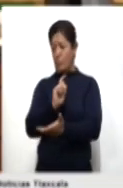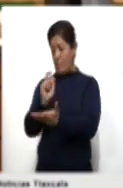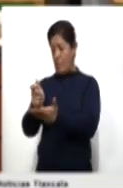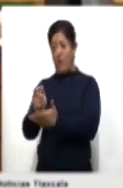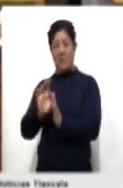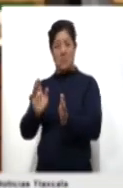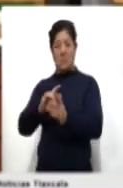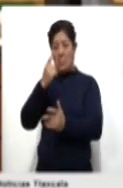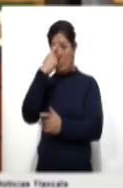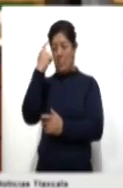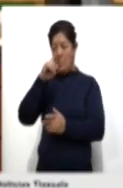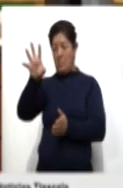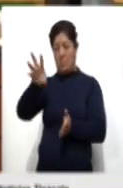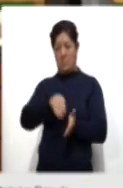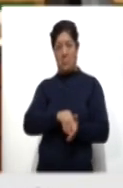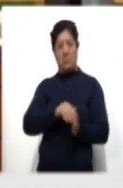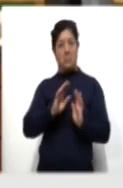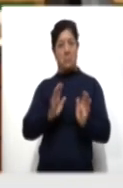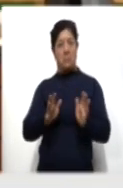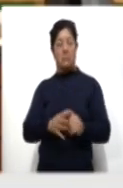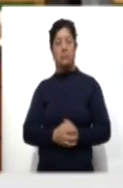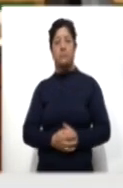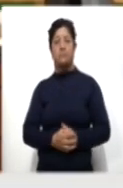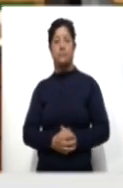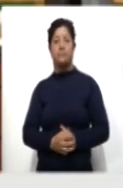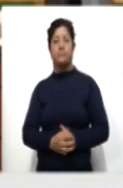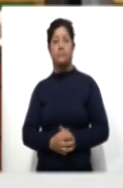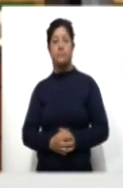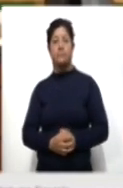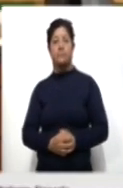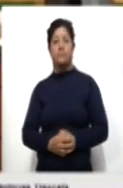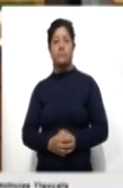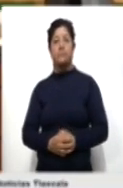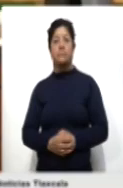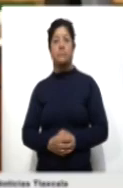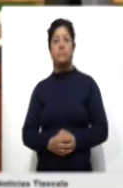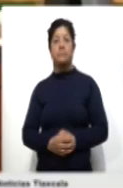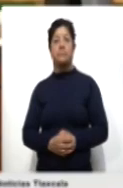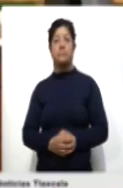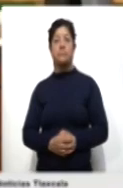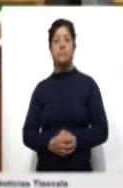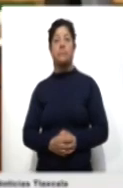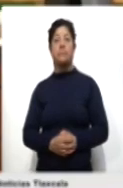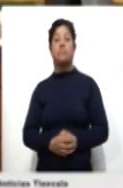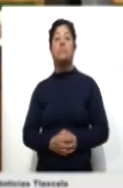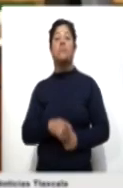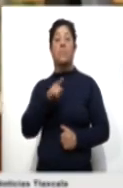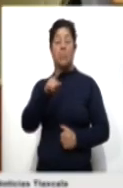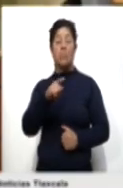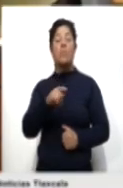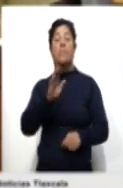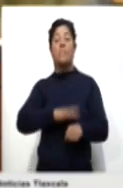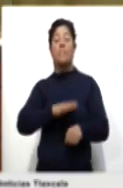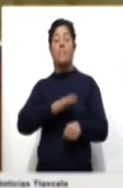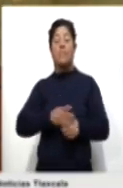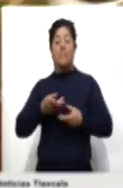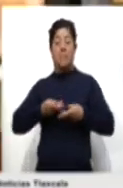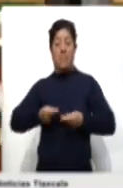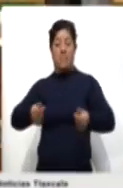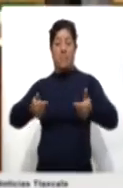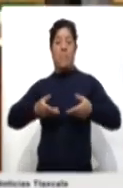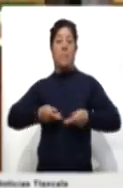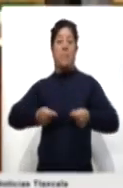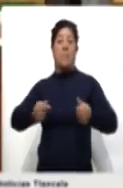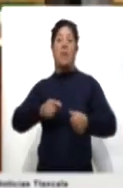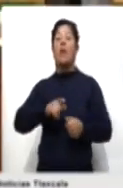de inmediatamente se encarga, se imprime y se acabó. Y no tiene ni siquiera por qué gastar una persona que pueda